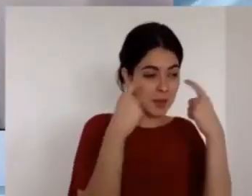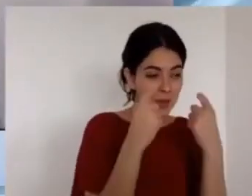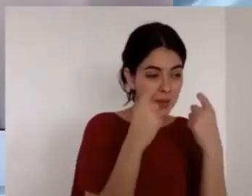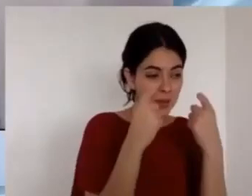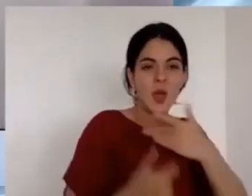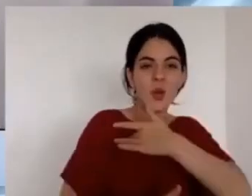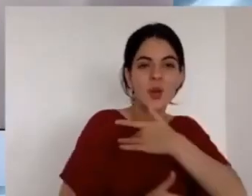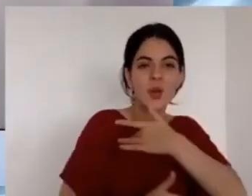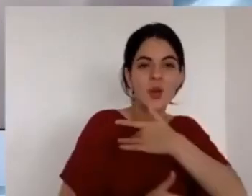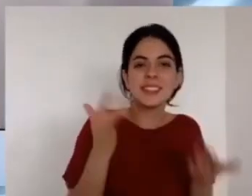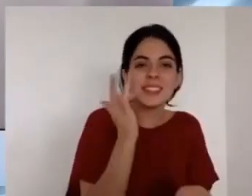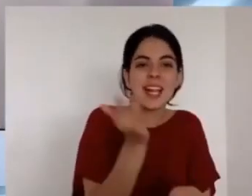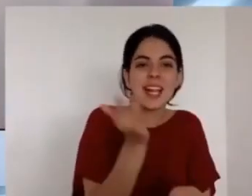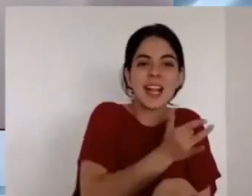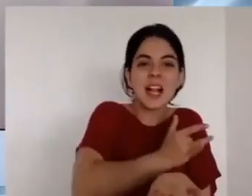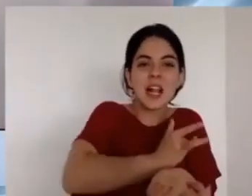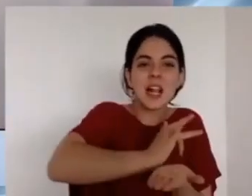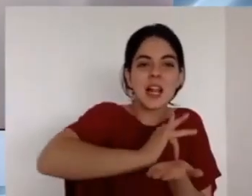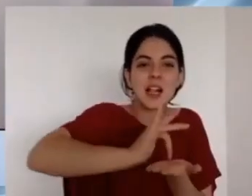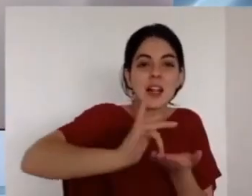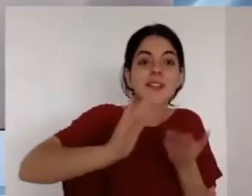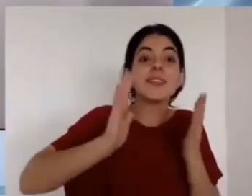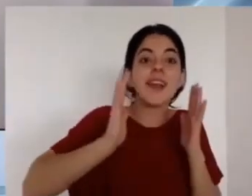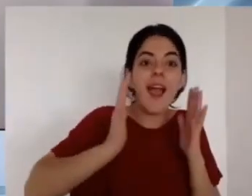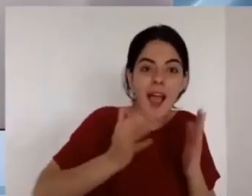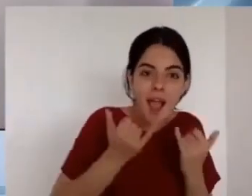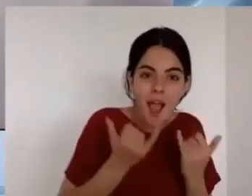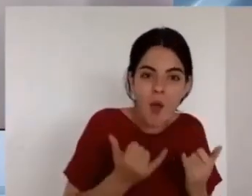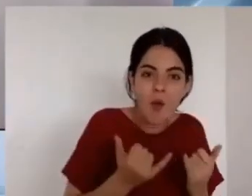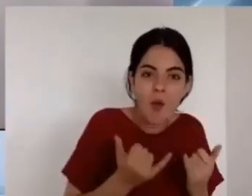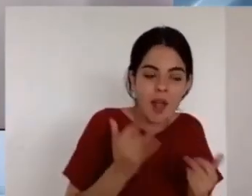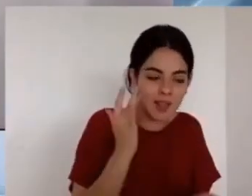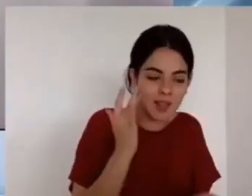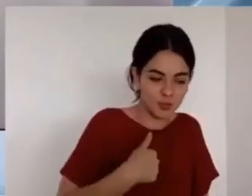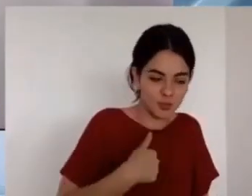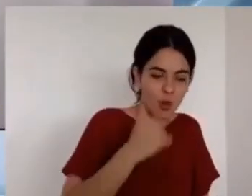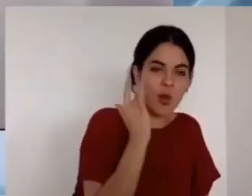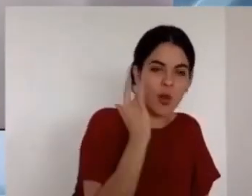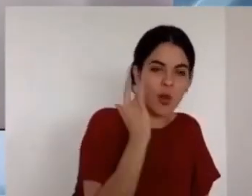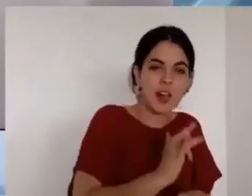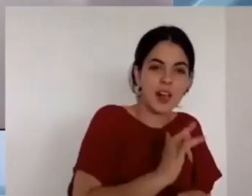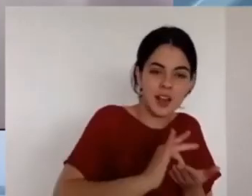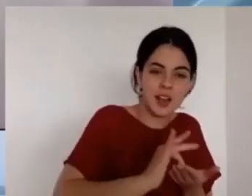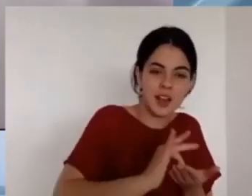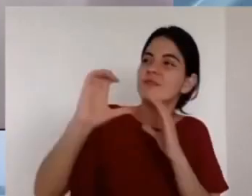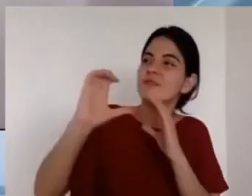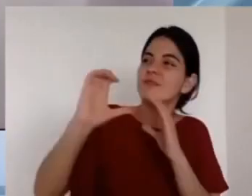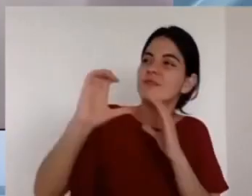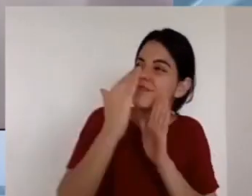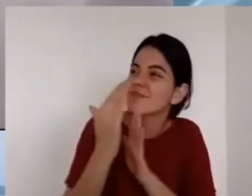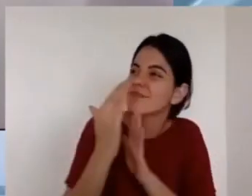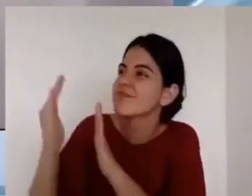bueno yo creo que sí piense usted que